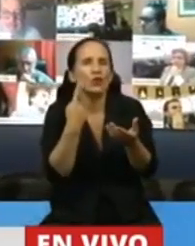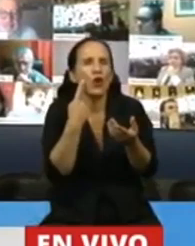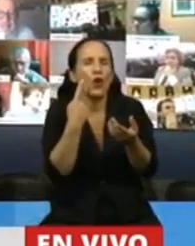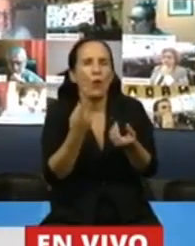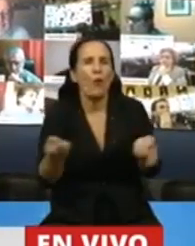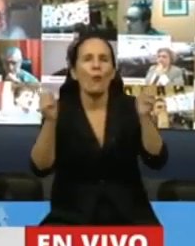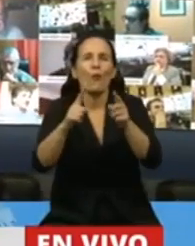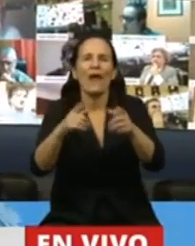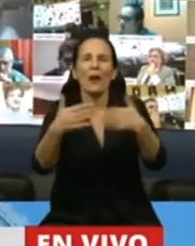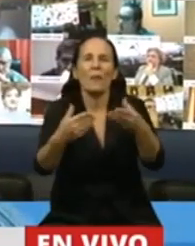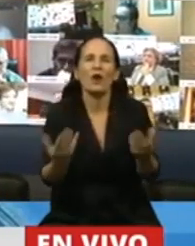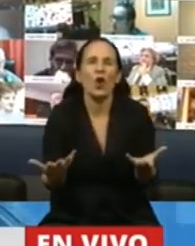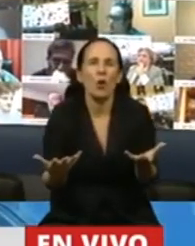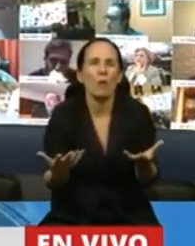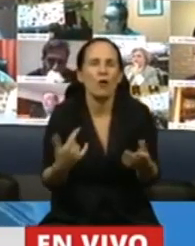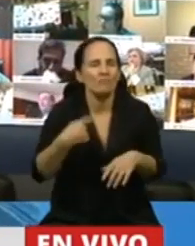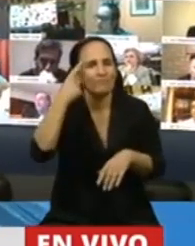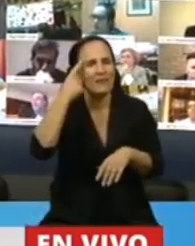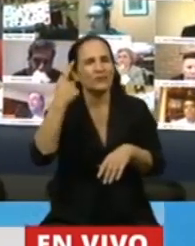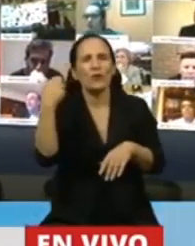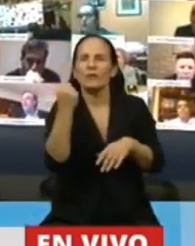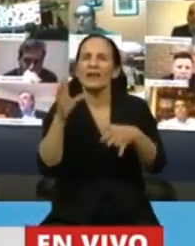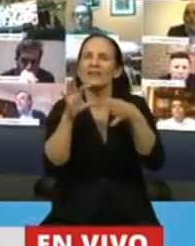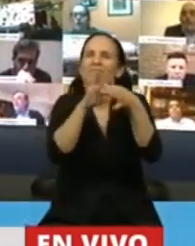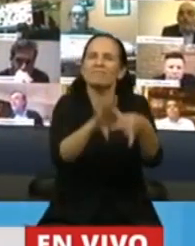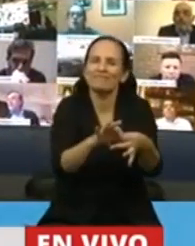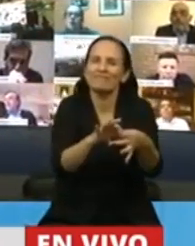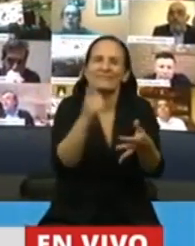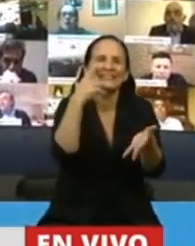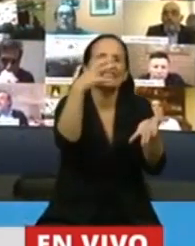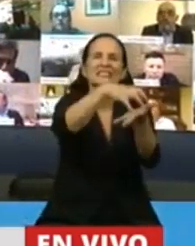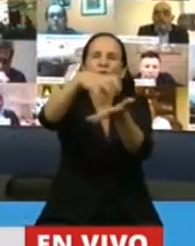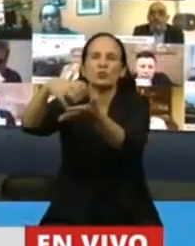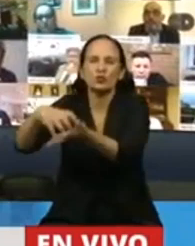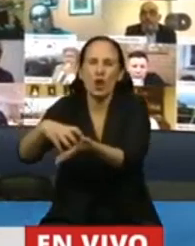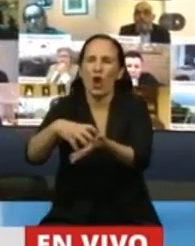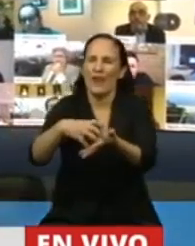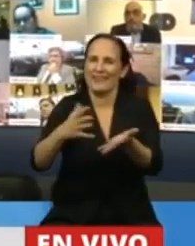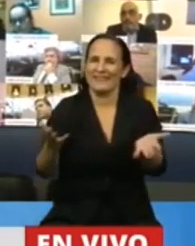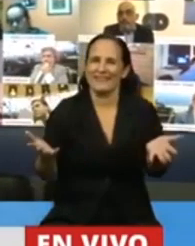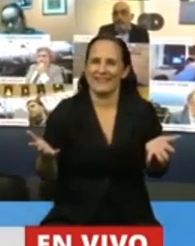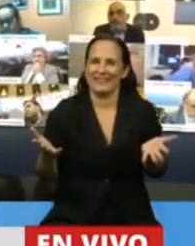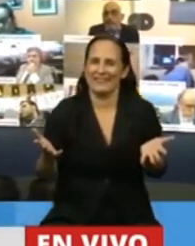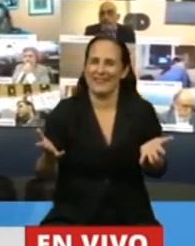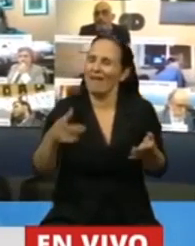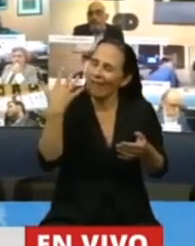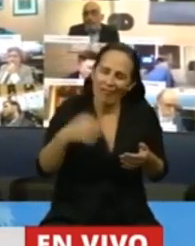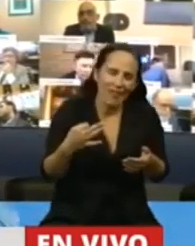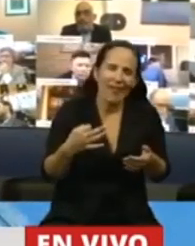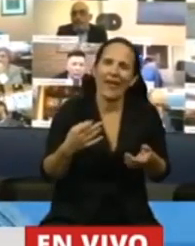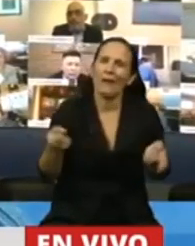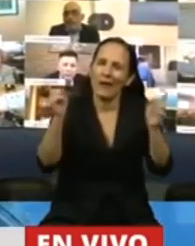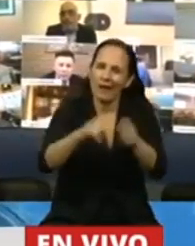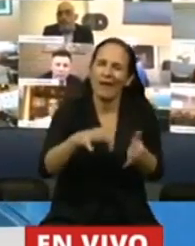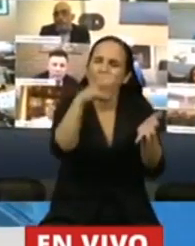Yo creo que hay que darle más institucionalidad, que tener confianza en eso. Hay que hacer funcionar las instituciones, que sean